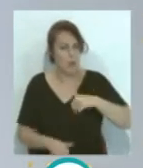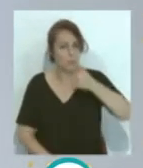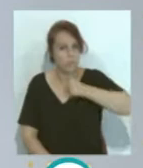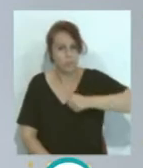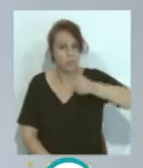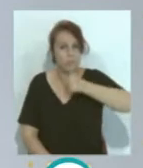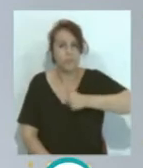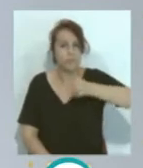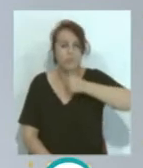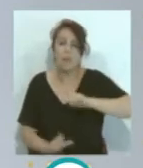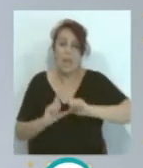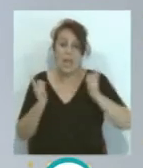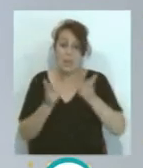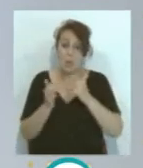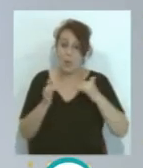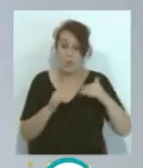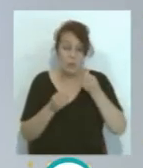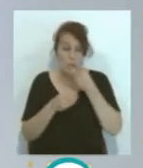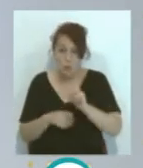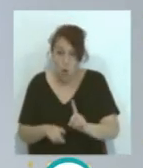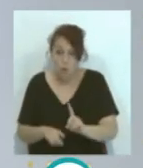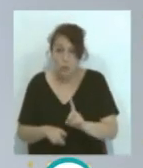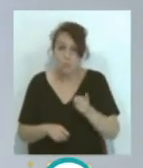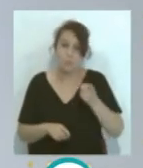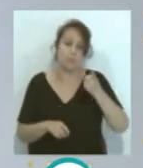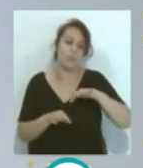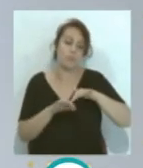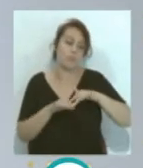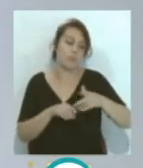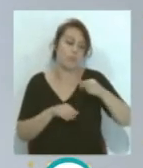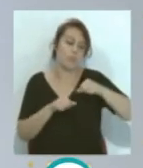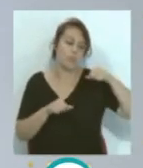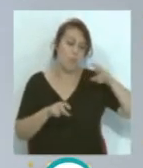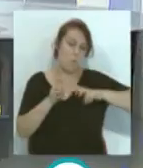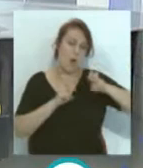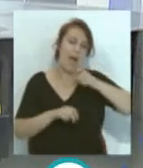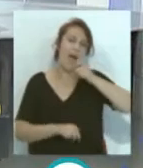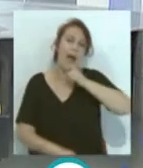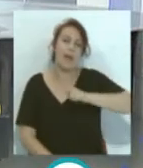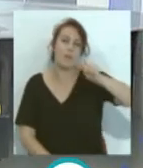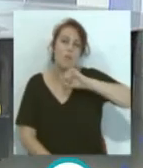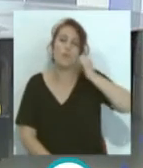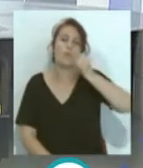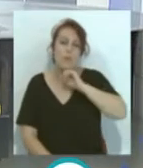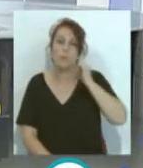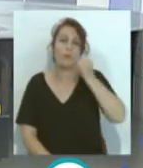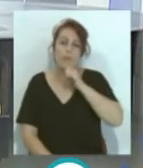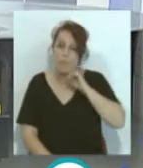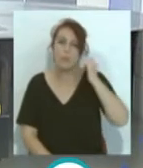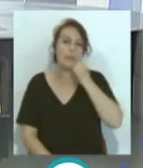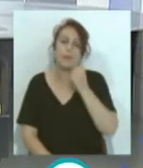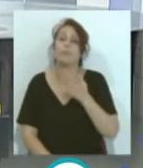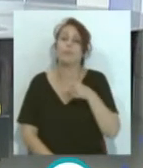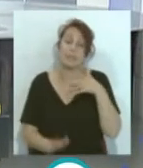...su equipo no ha jugado un buen partido... ...podemos tirar de hemeroteca... ...se ha quejado bastante de los arbitrajes... ...o sea que Koeman